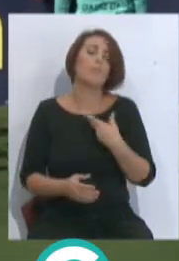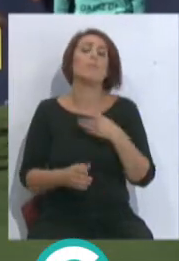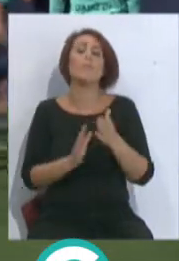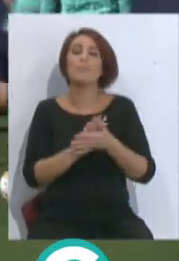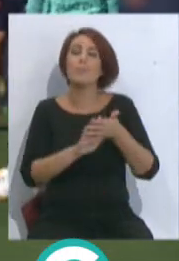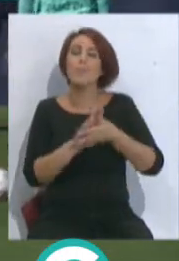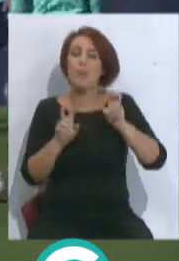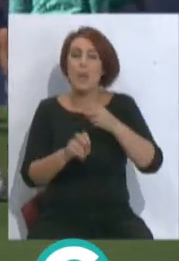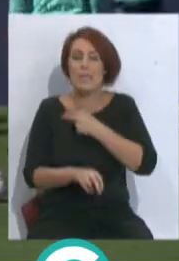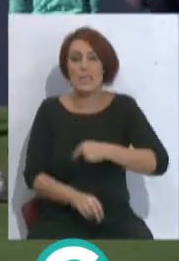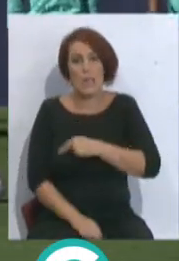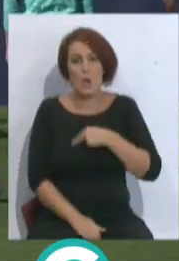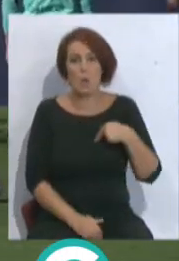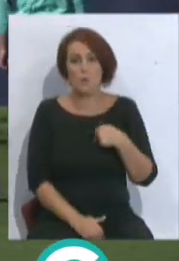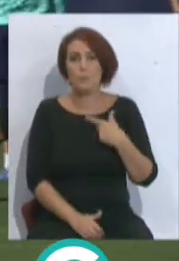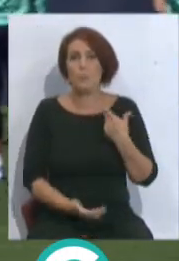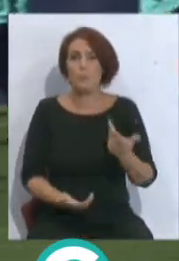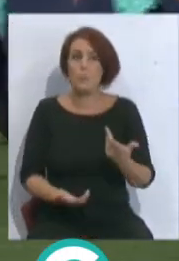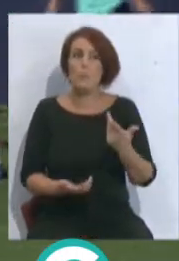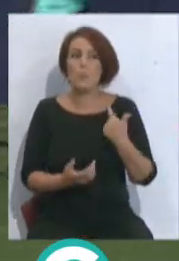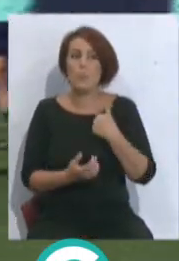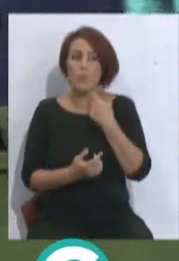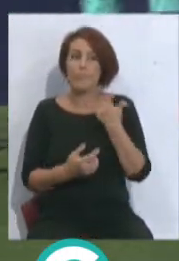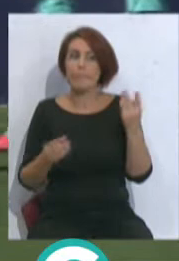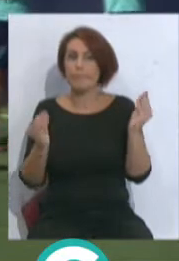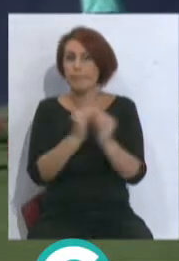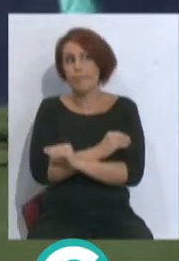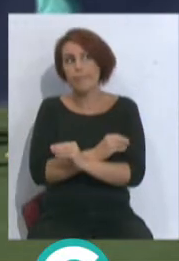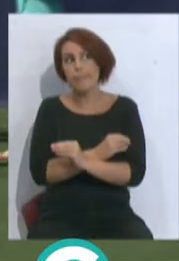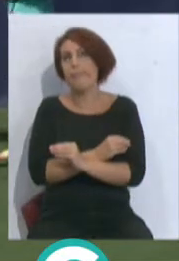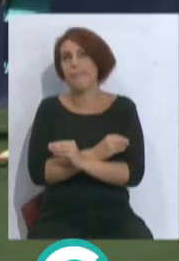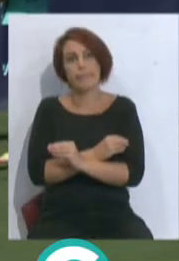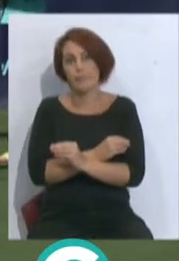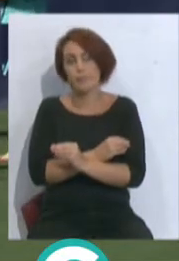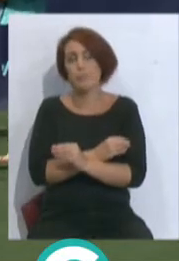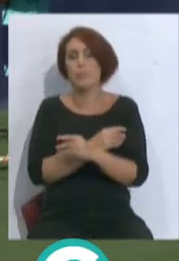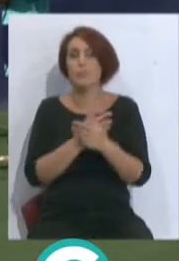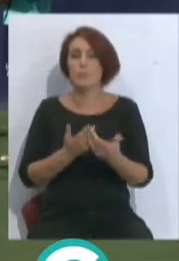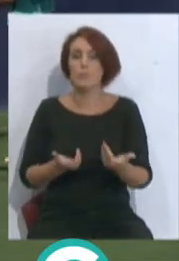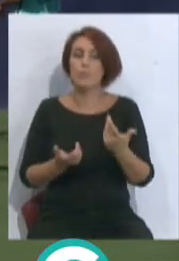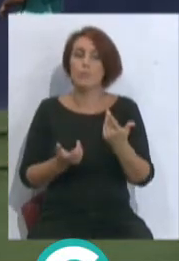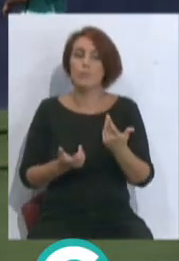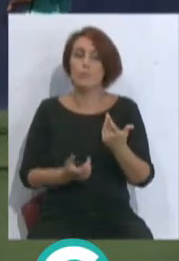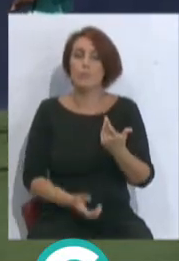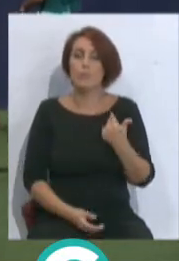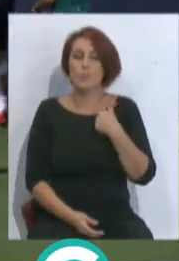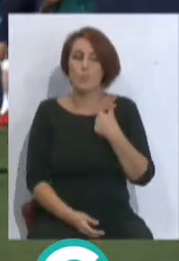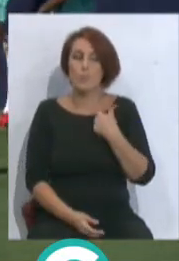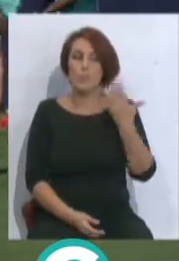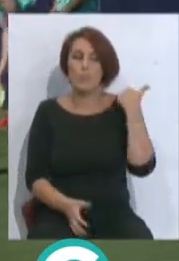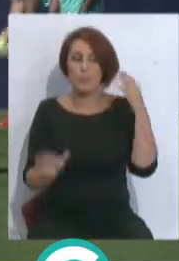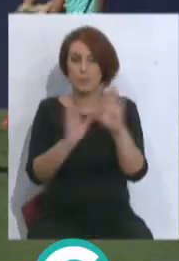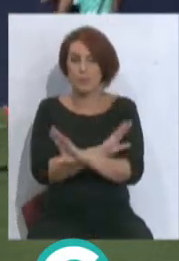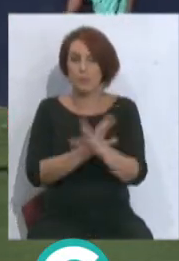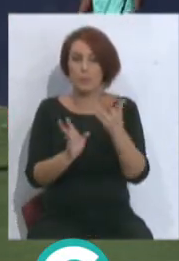tema de Arzamendia, y en cierta manera, no es que discrepe de lo que está comentando el Figue, es que yo esta noche